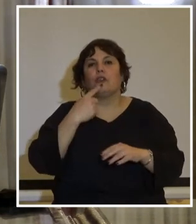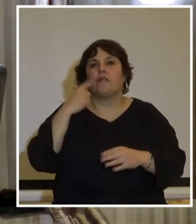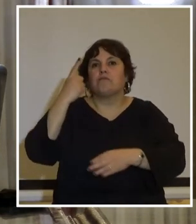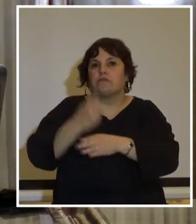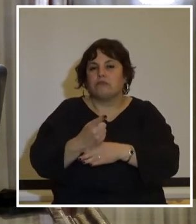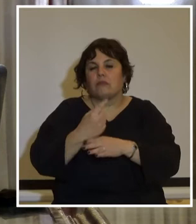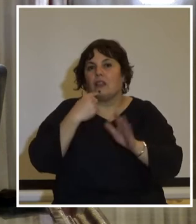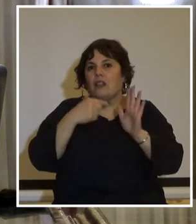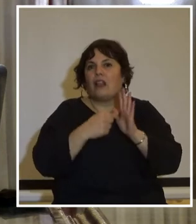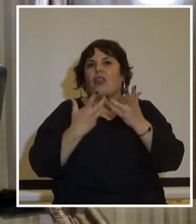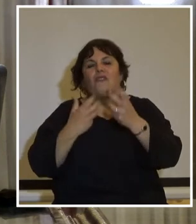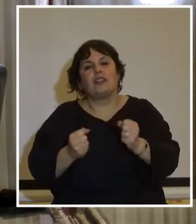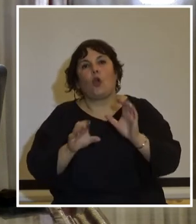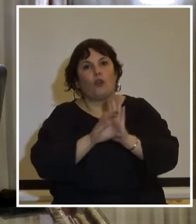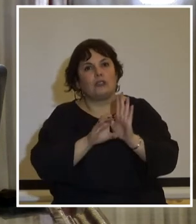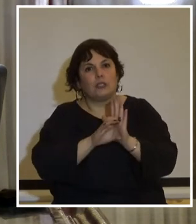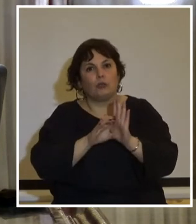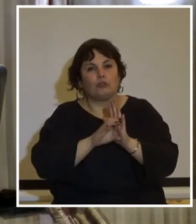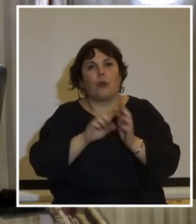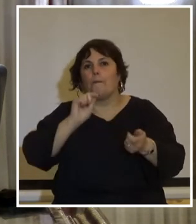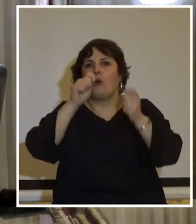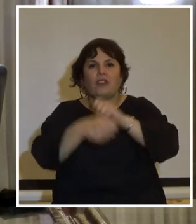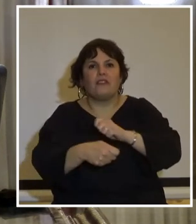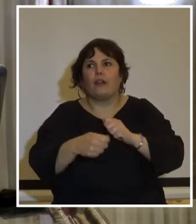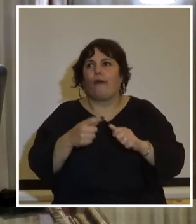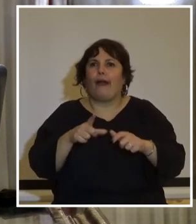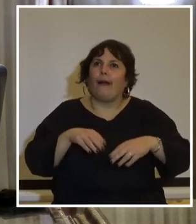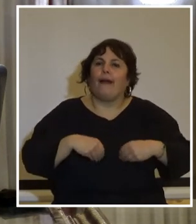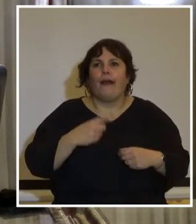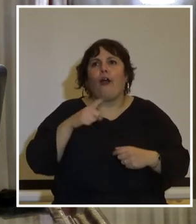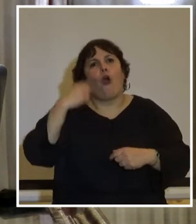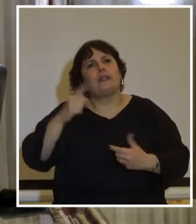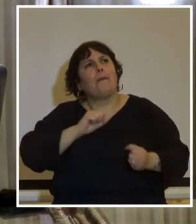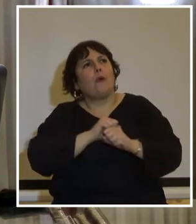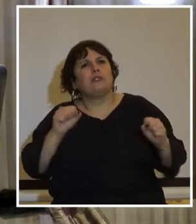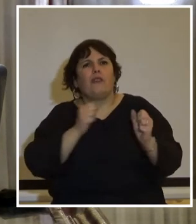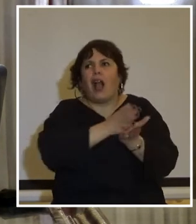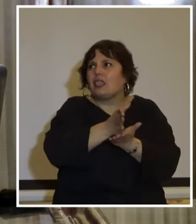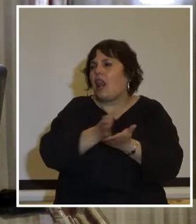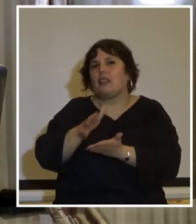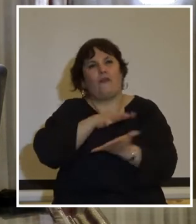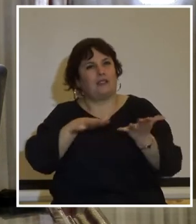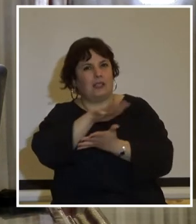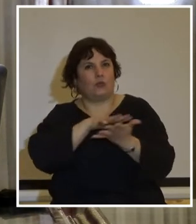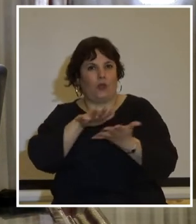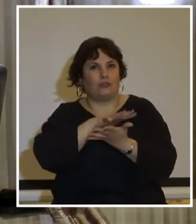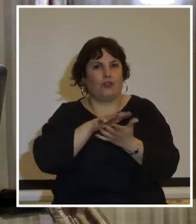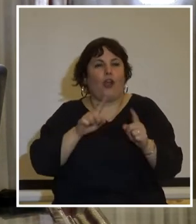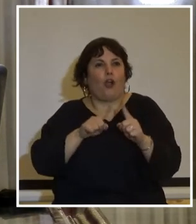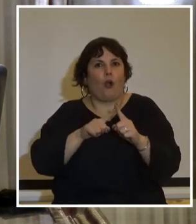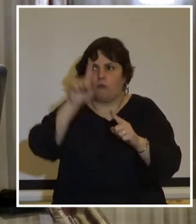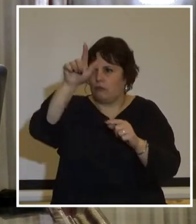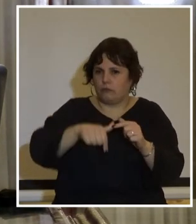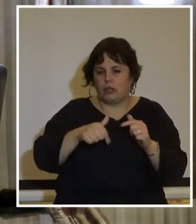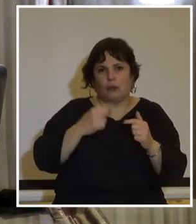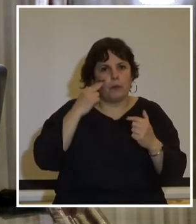invocando a defender la constitución la modificó sin aceptar ni considerar otras posibles alternativas a las situaciones que invocó como desencadenante